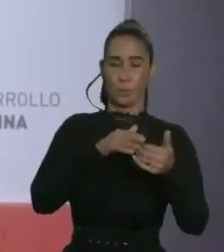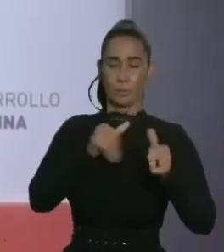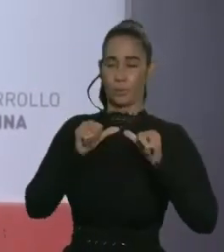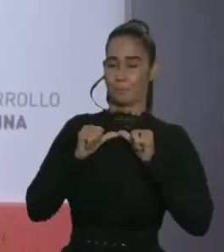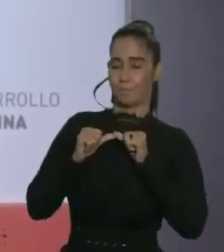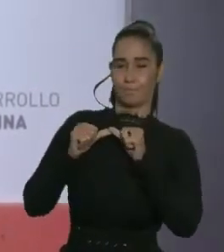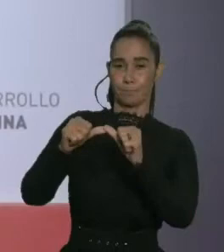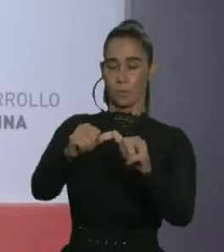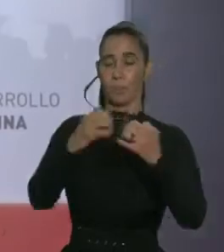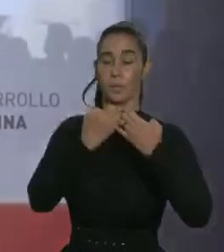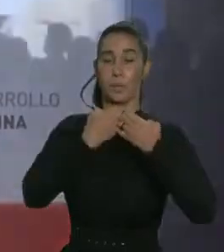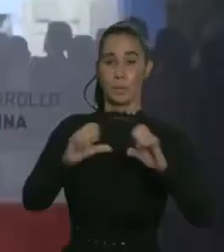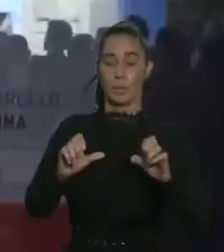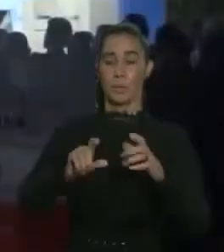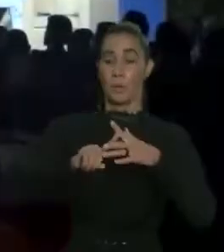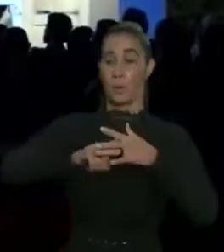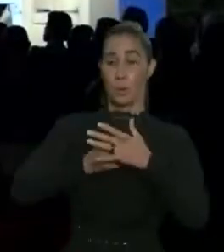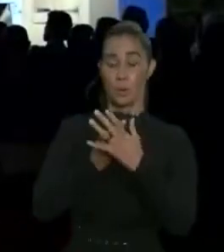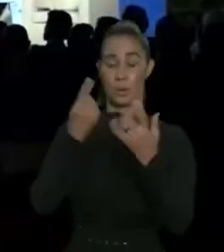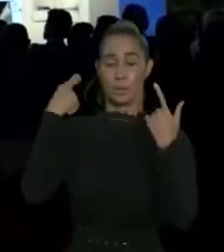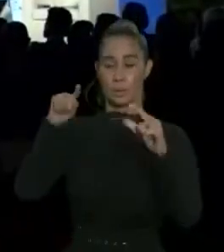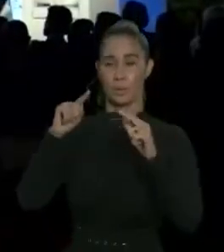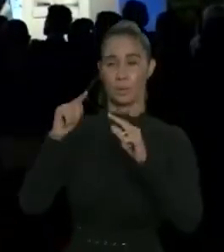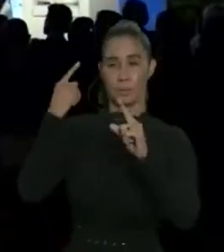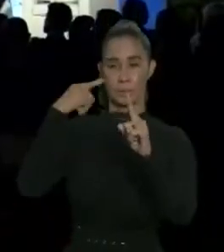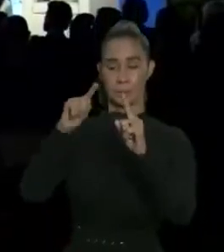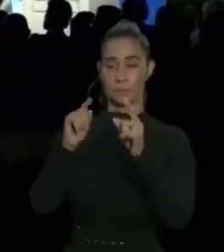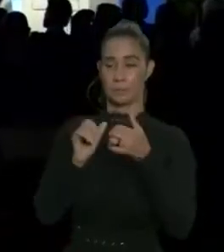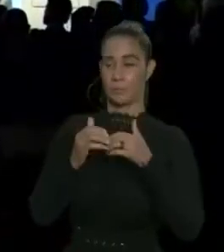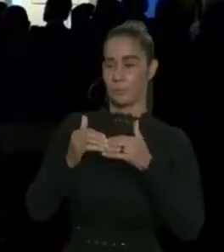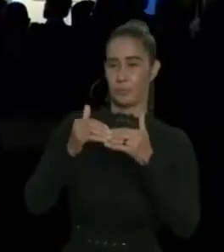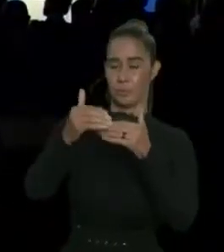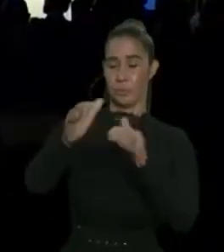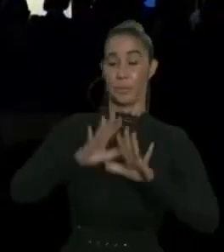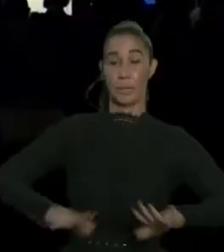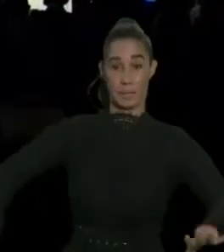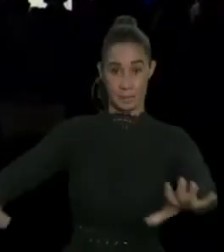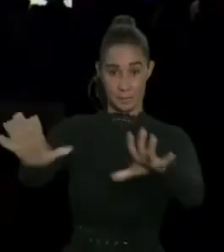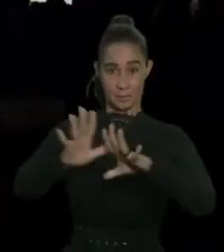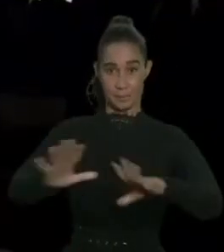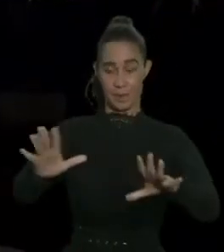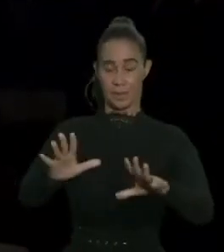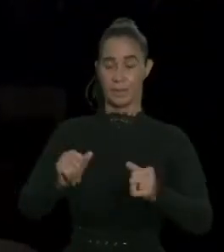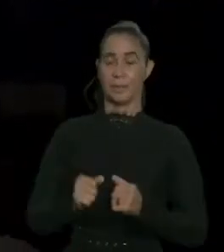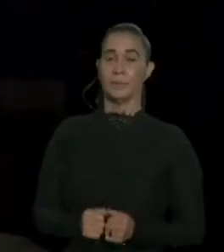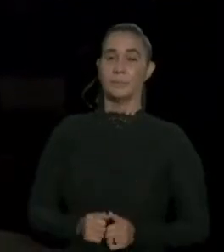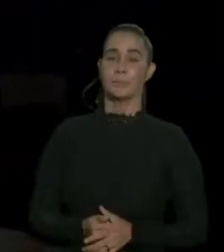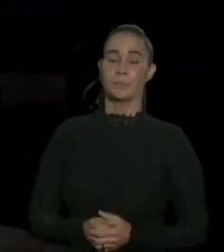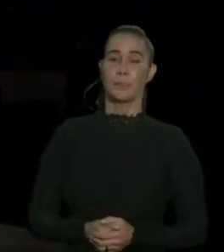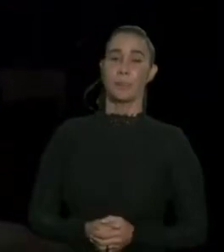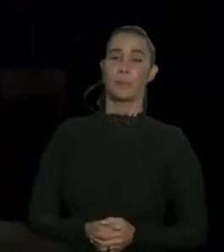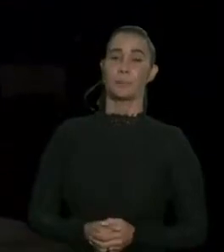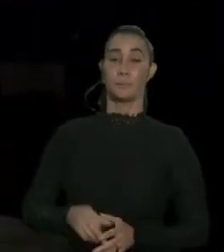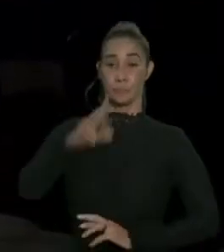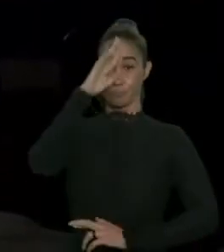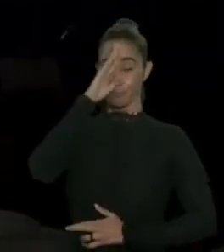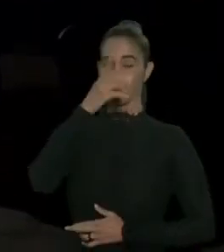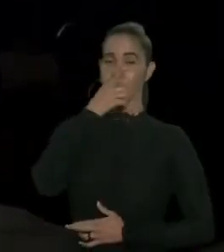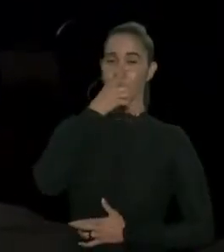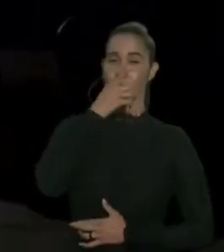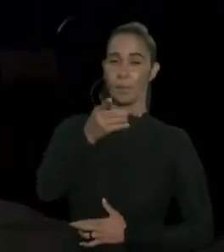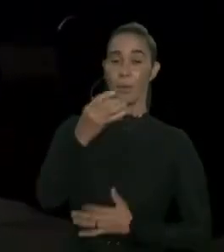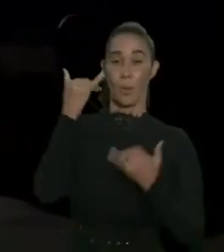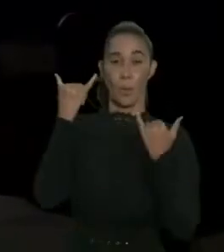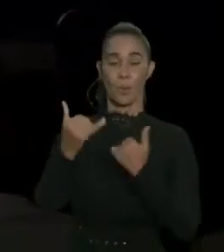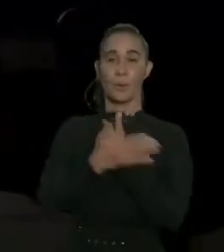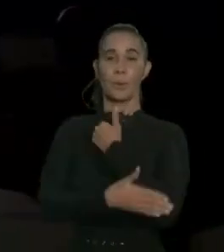despegar en medio de las turbulencias para ir avanzando a buen ritmo por el espacio de la incertidumbre. República Dominicana